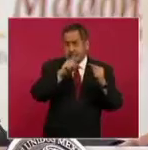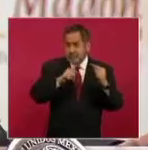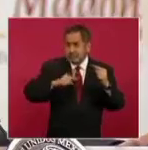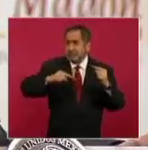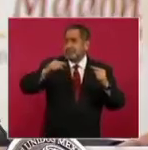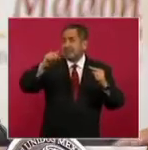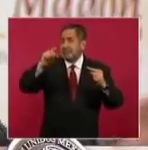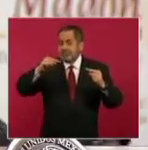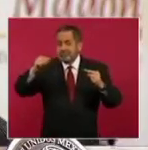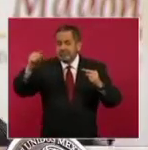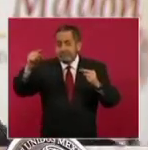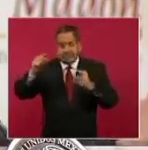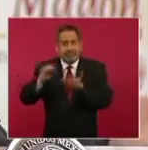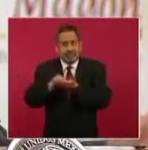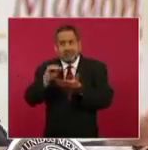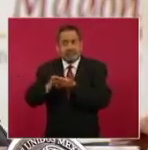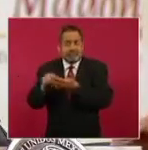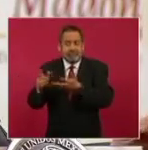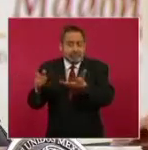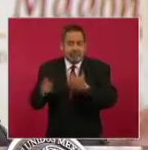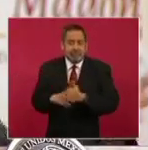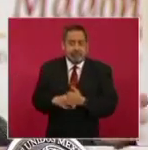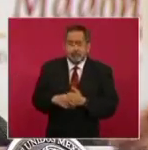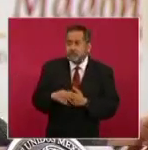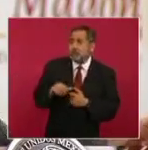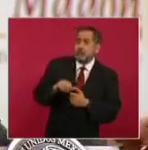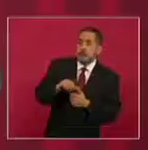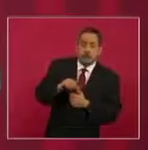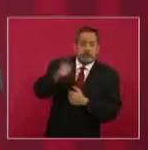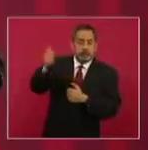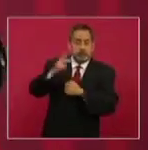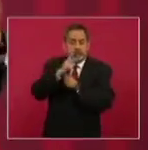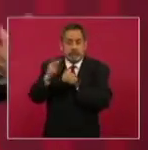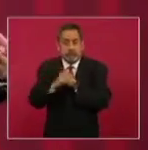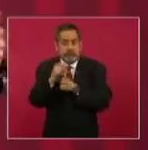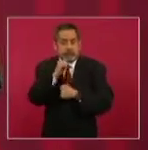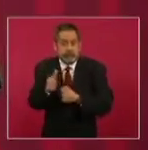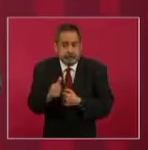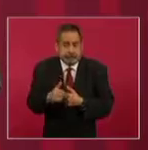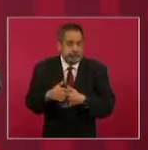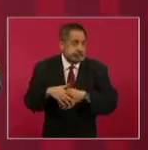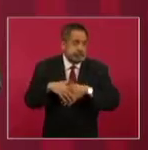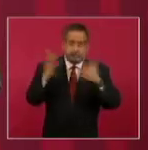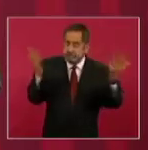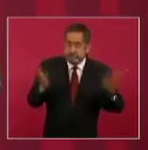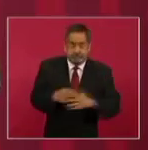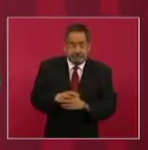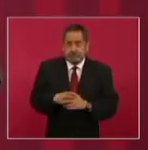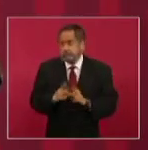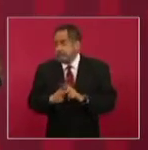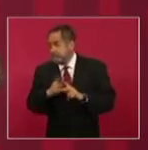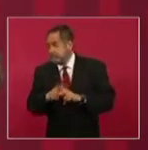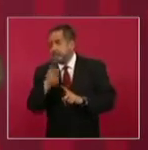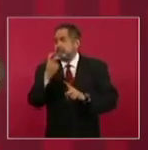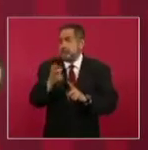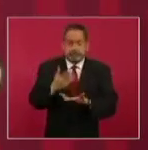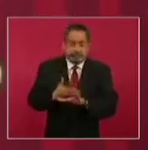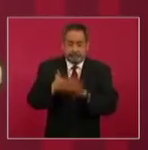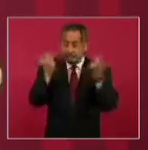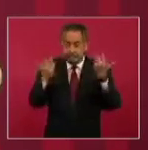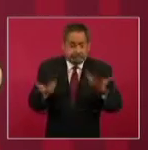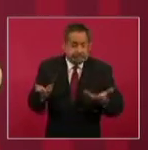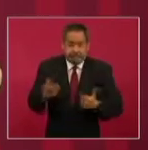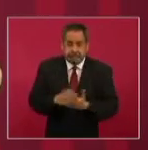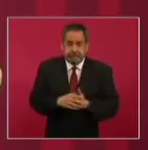intermedias. ¿Por qué otras regiones del mundo no están en eso? No es predecible. Donde hay más